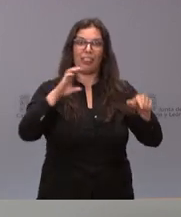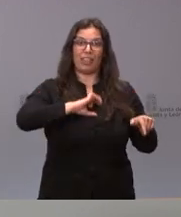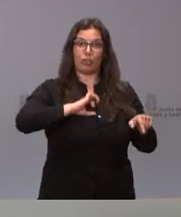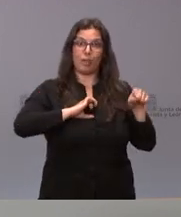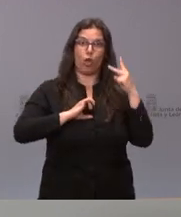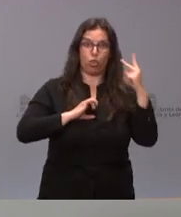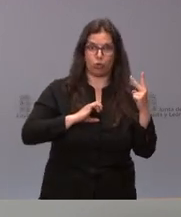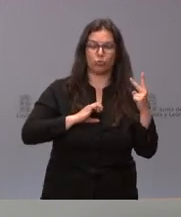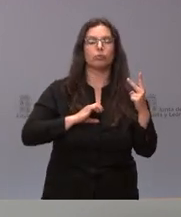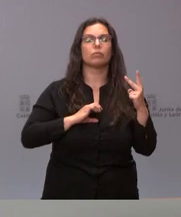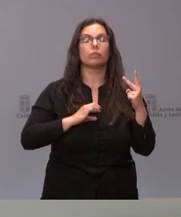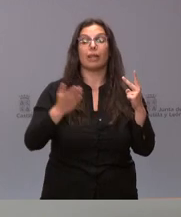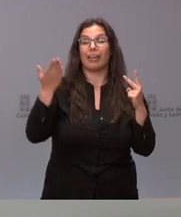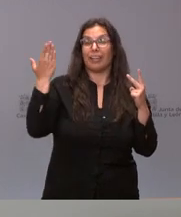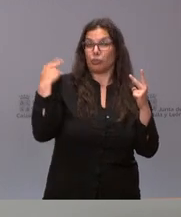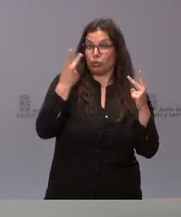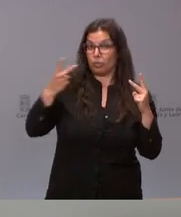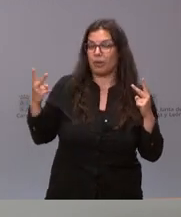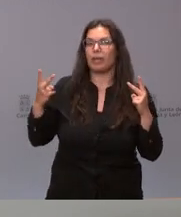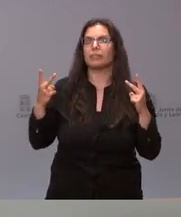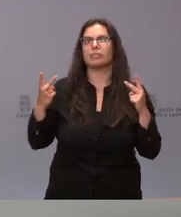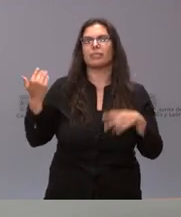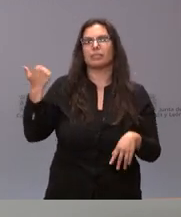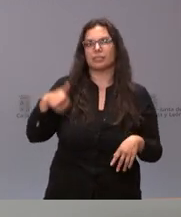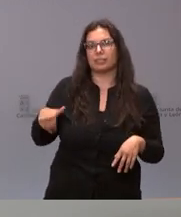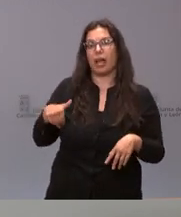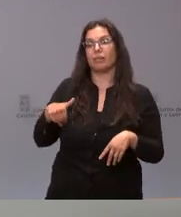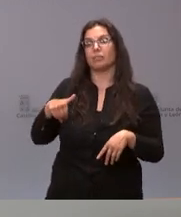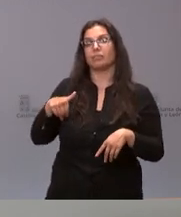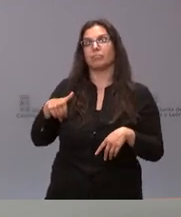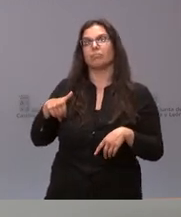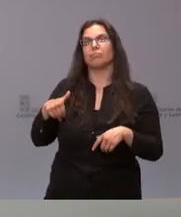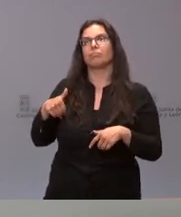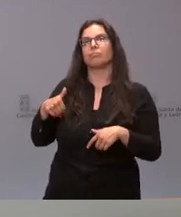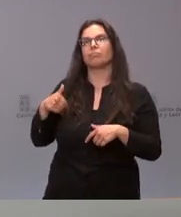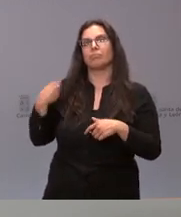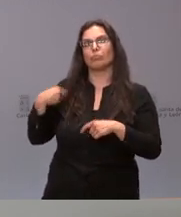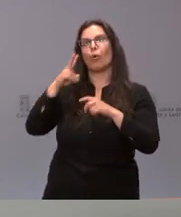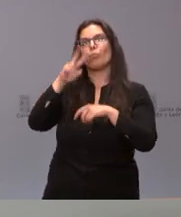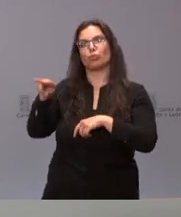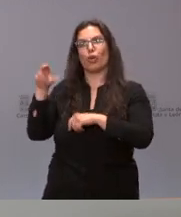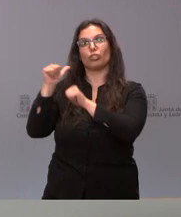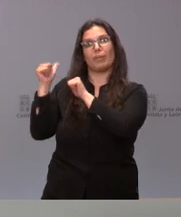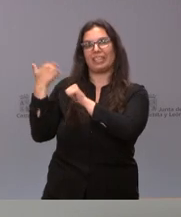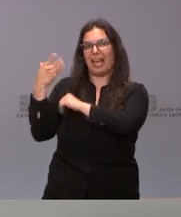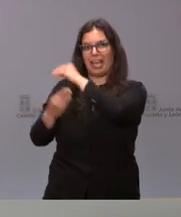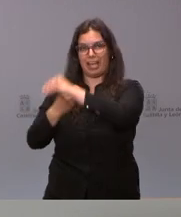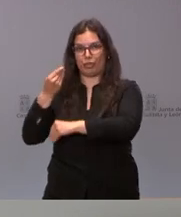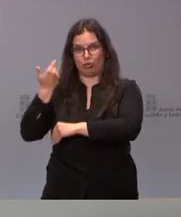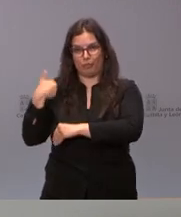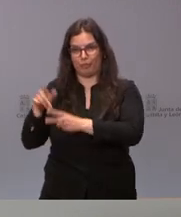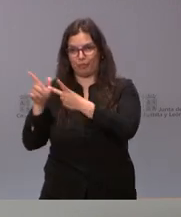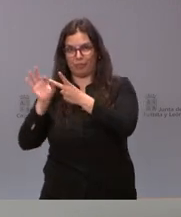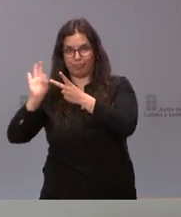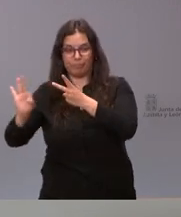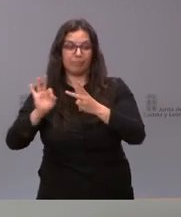hace dos consejos de gobierno la contratación del Museo de la Semana Santa en Zamora. Hoy llevamos la contratación